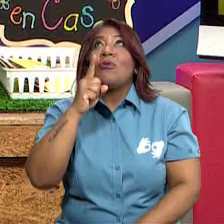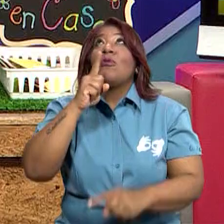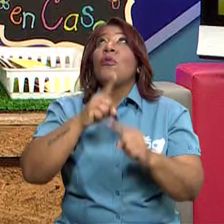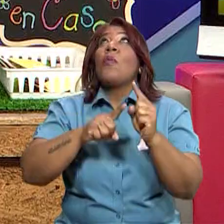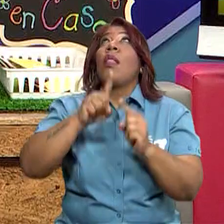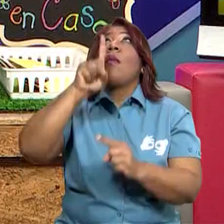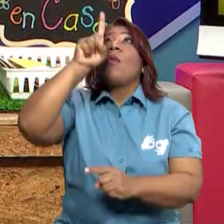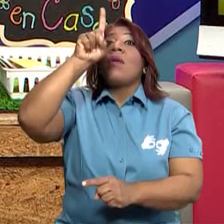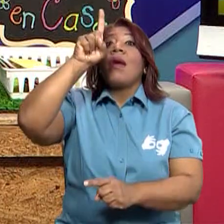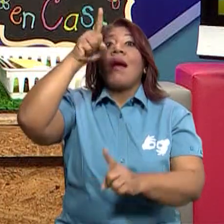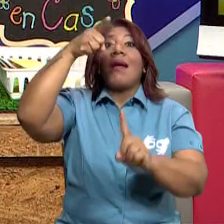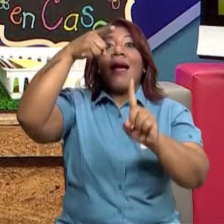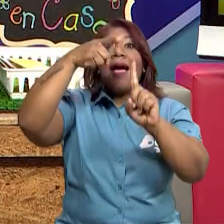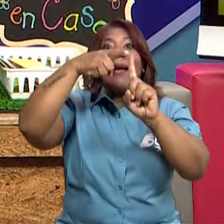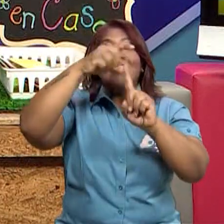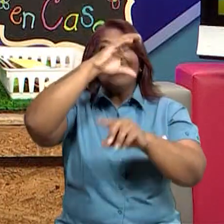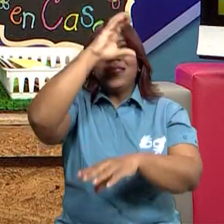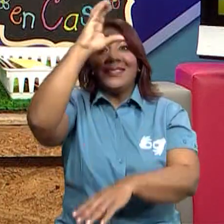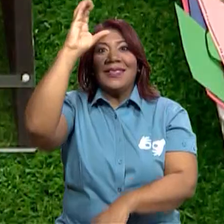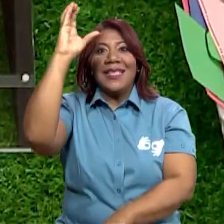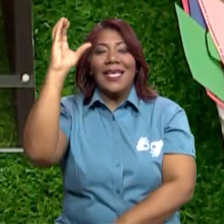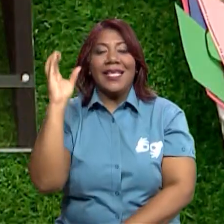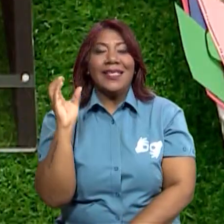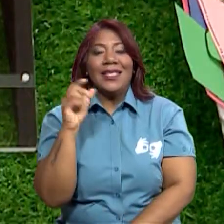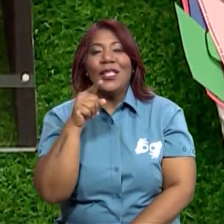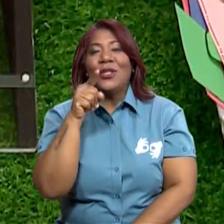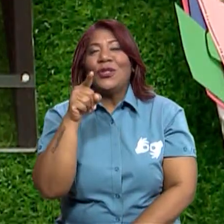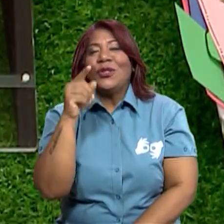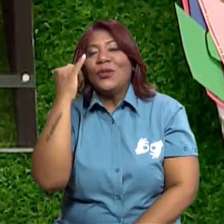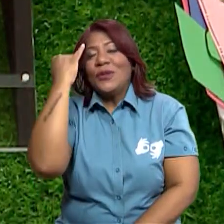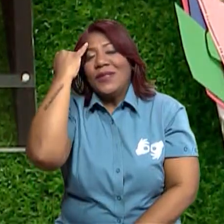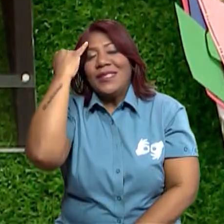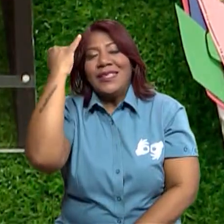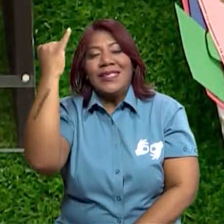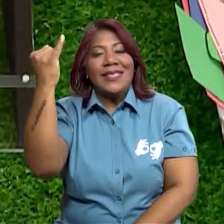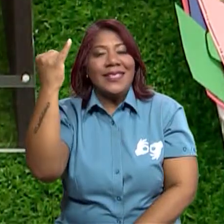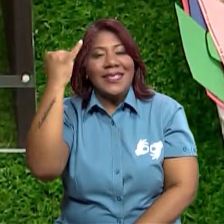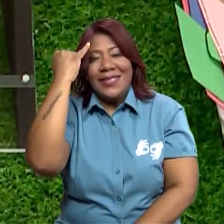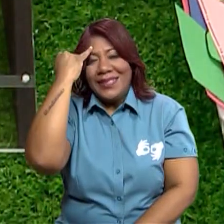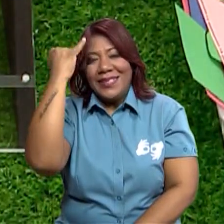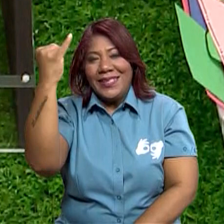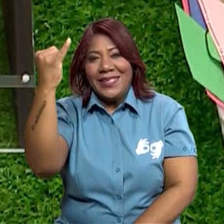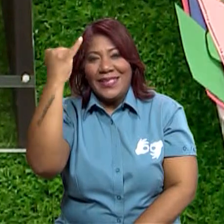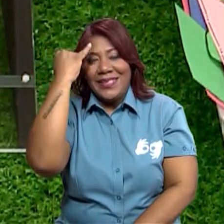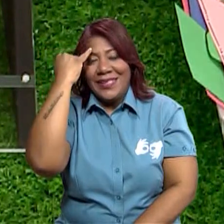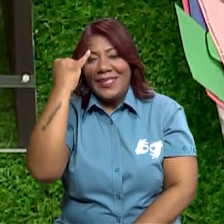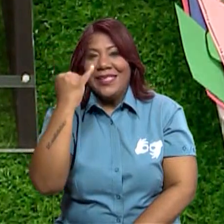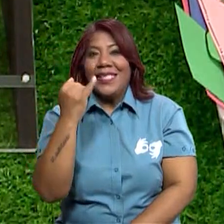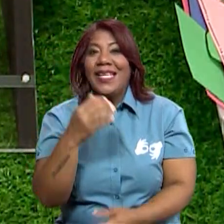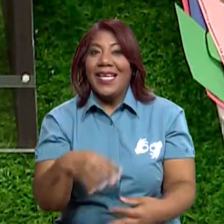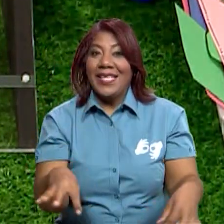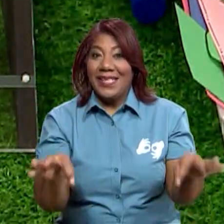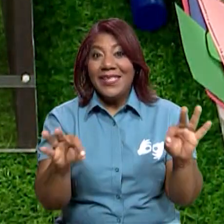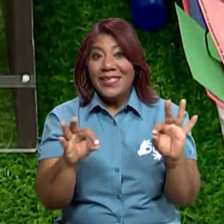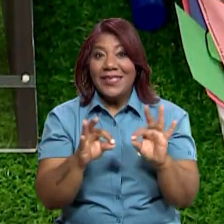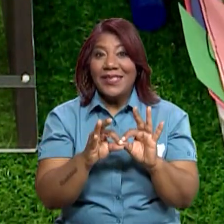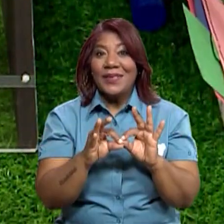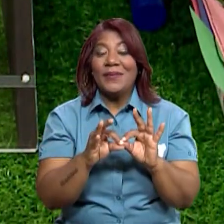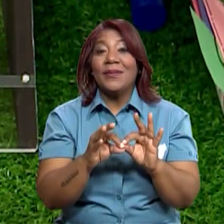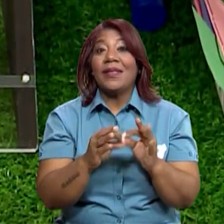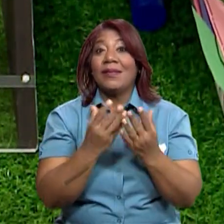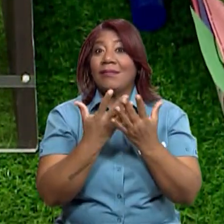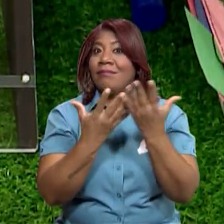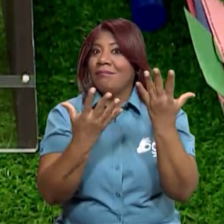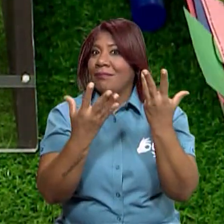para darle más dramatismo, más color. Usa tu creatividad. Vamos a estimular esos deditos, esas